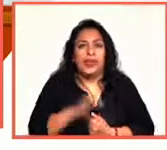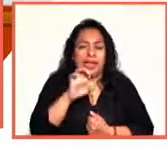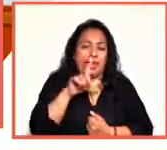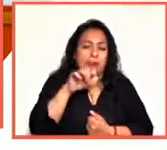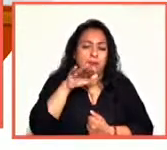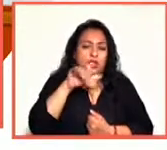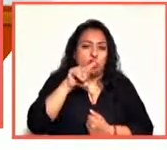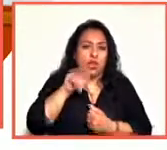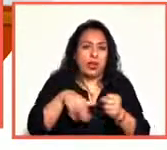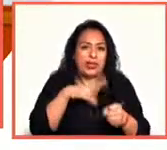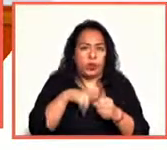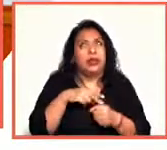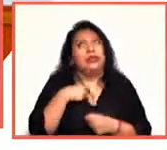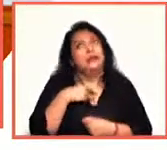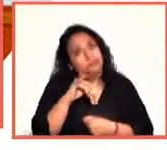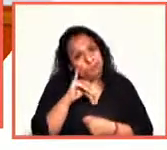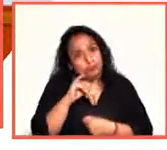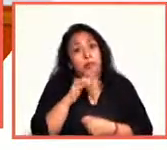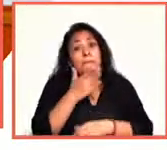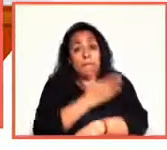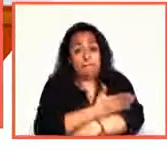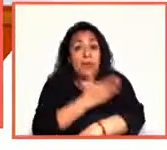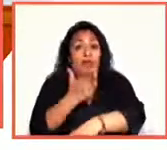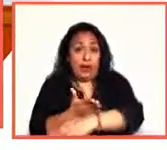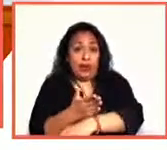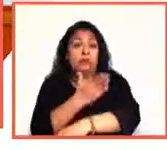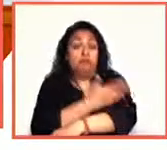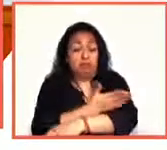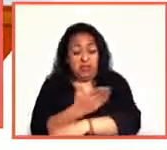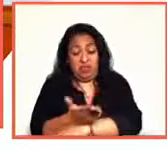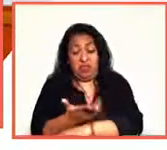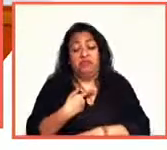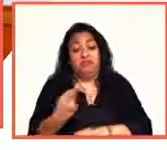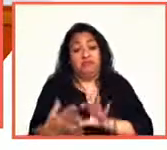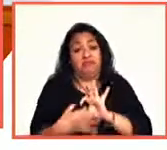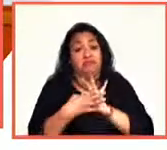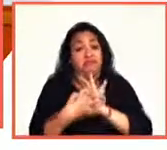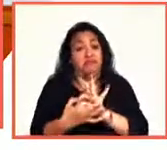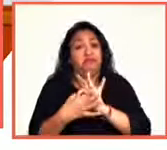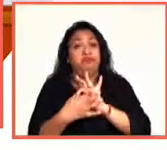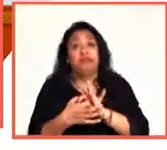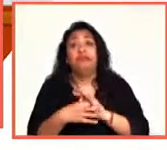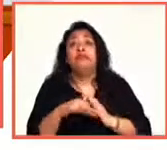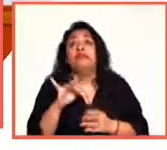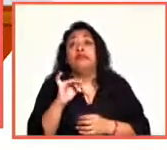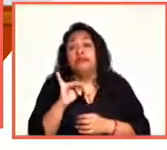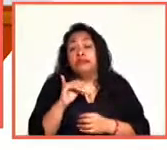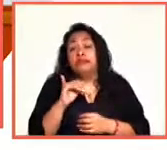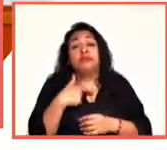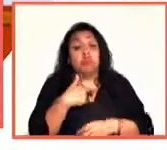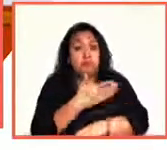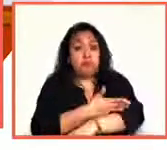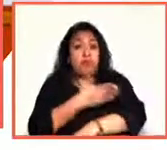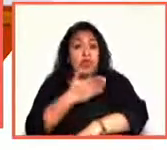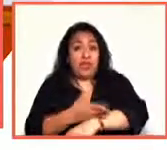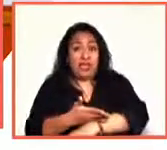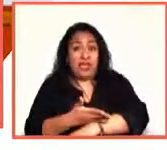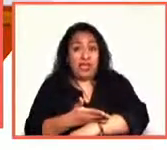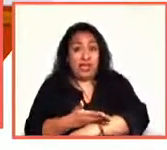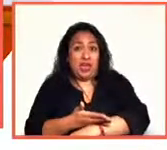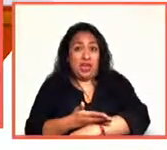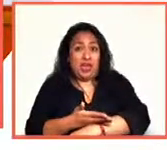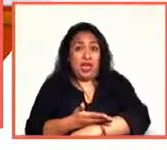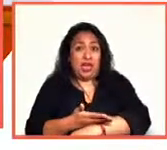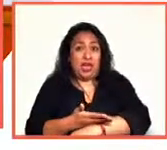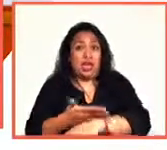Sí, como no, la madera, la madera que está, que en su, la madera, la madera que